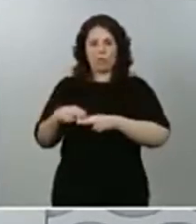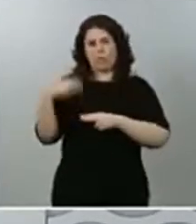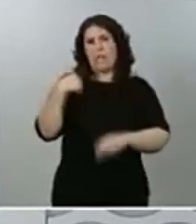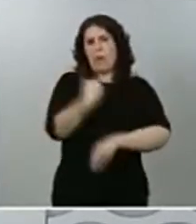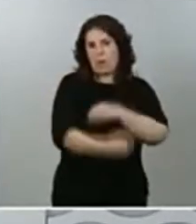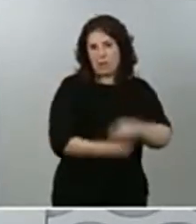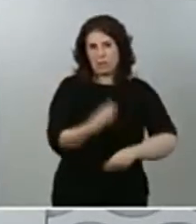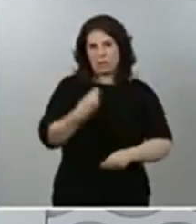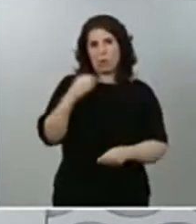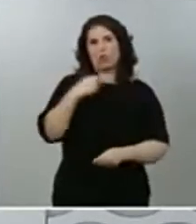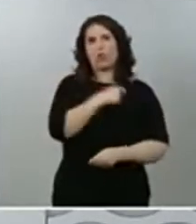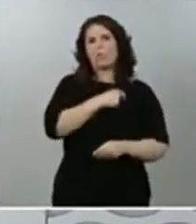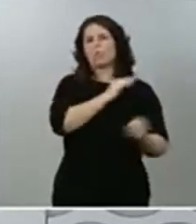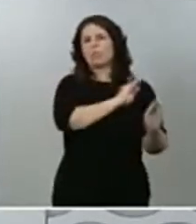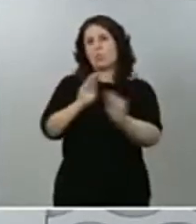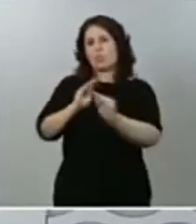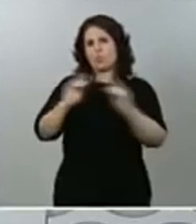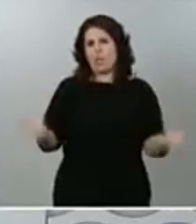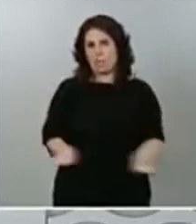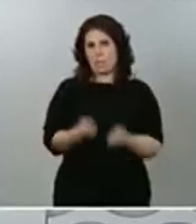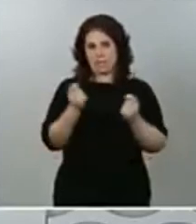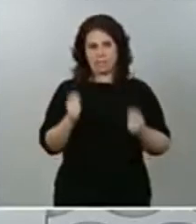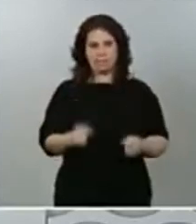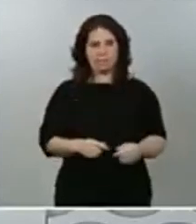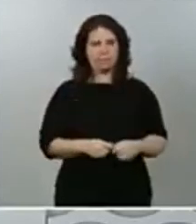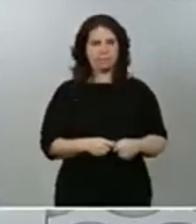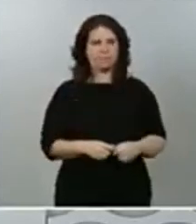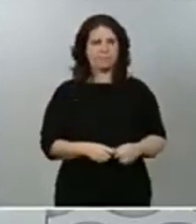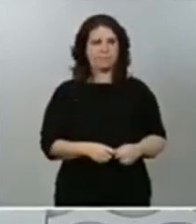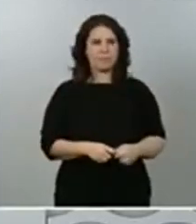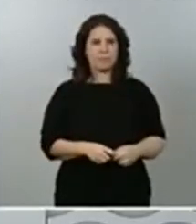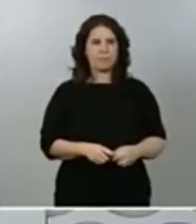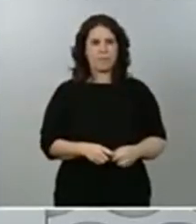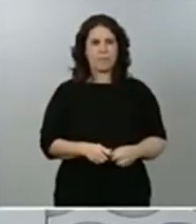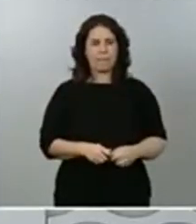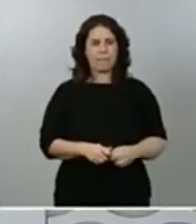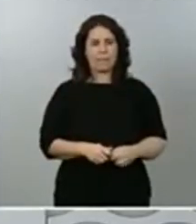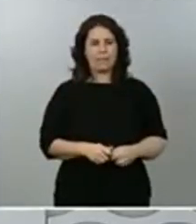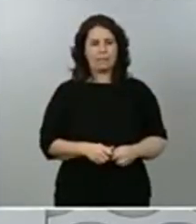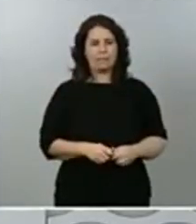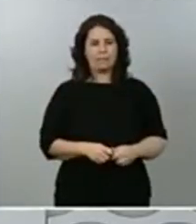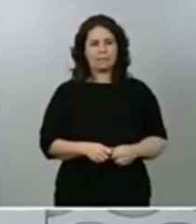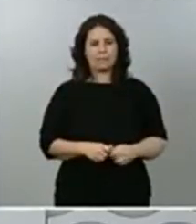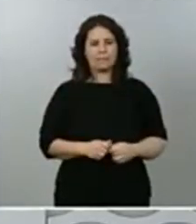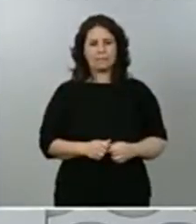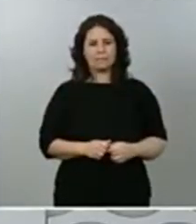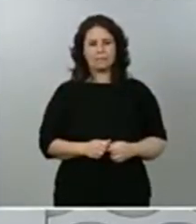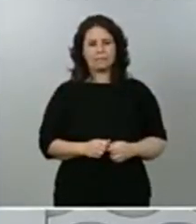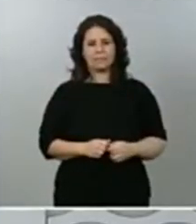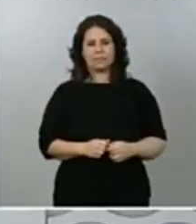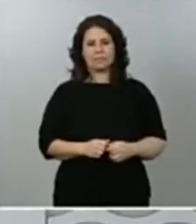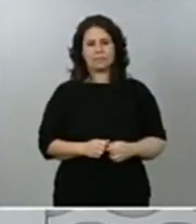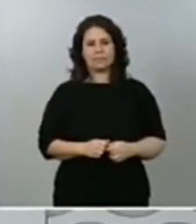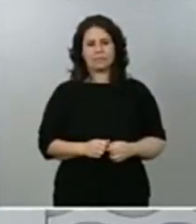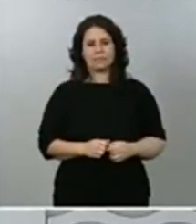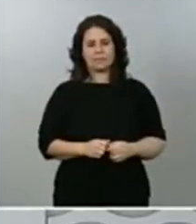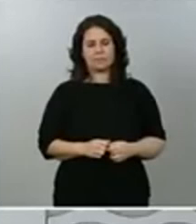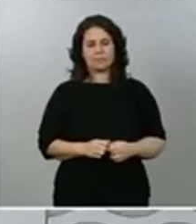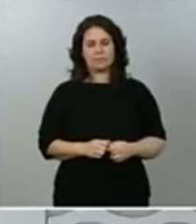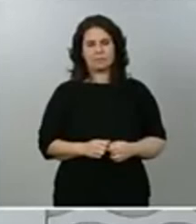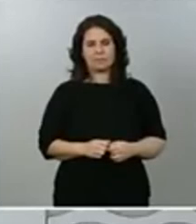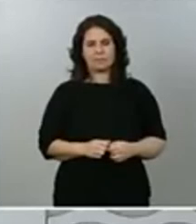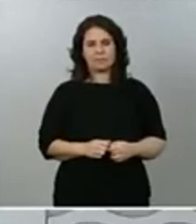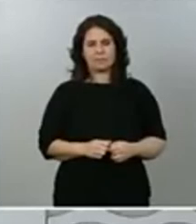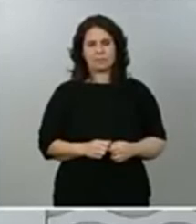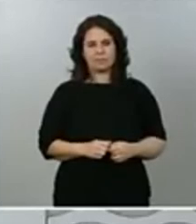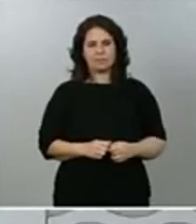formaciones. Sí decirles que, evidentemente, los resultados de las elecciones autonómicas en Galicia